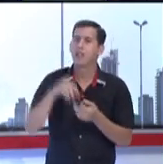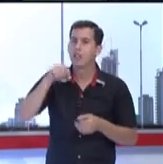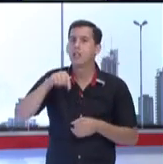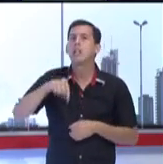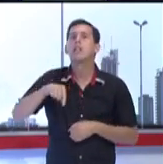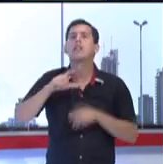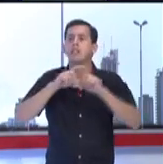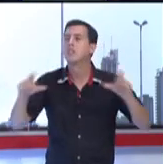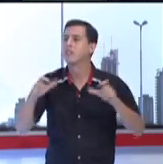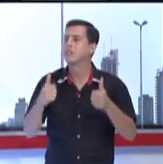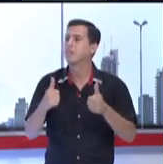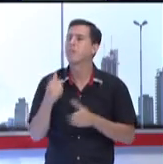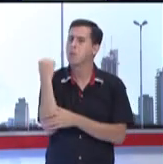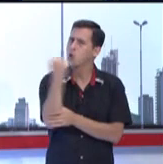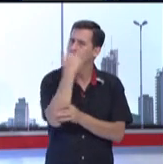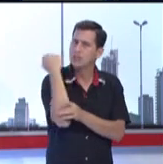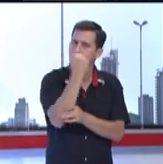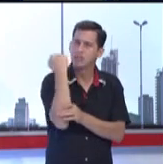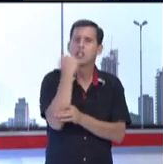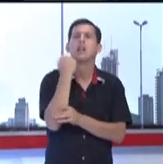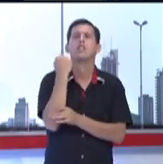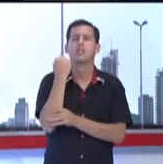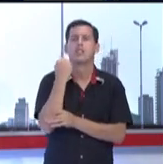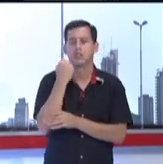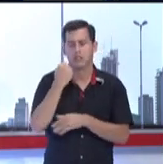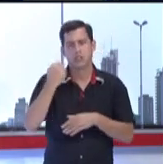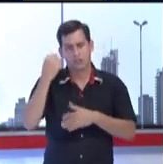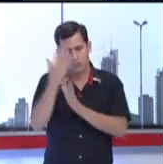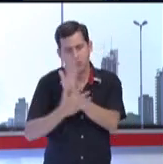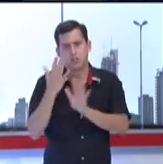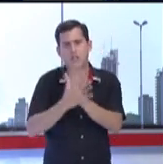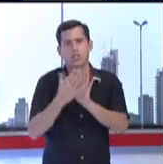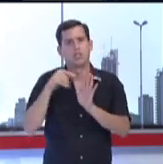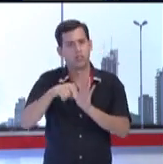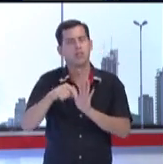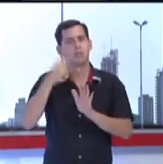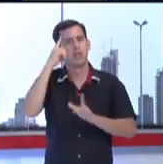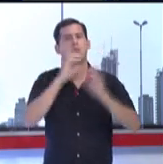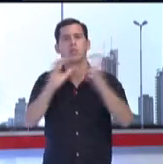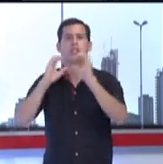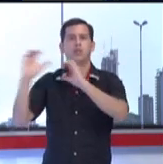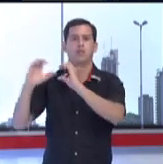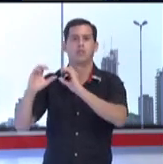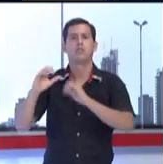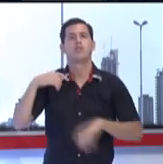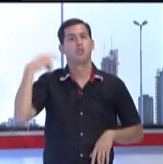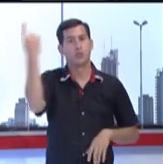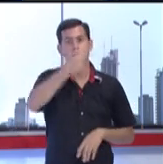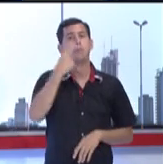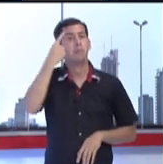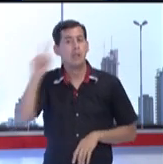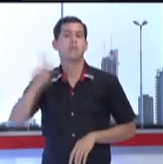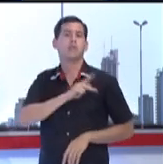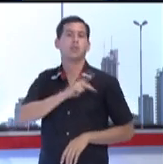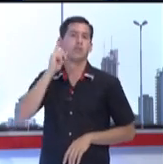es importante adquirir la lengua de señas como un medio de comunicación con y para